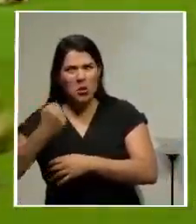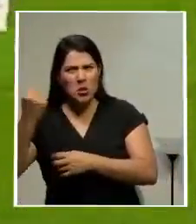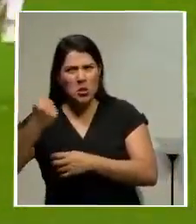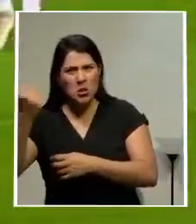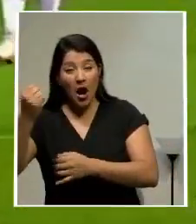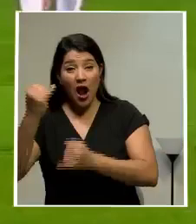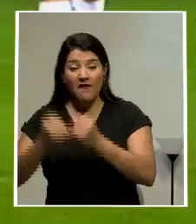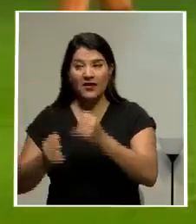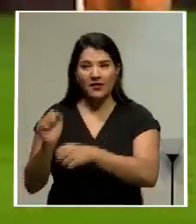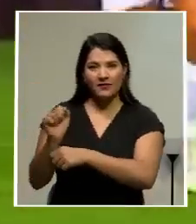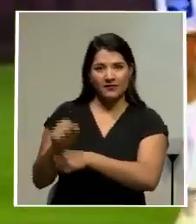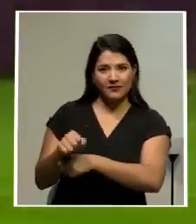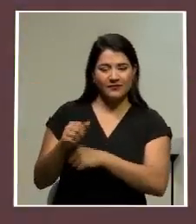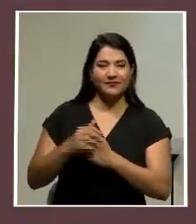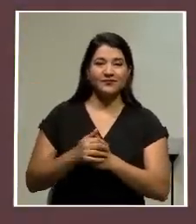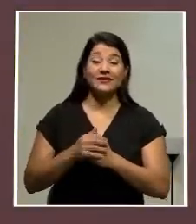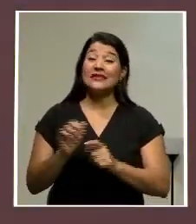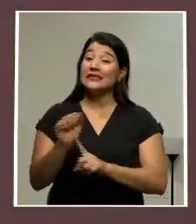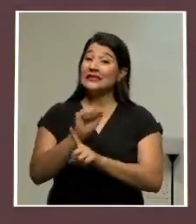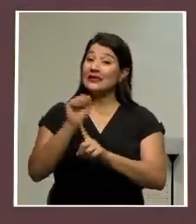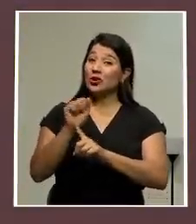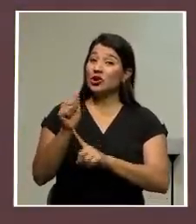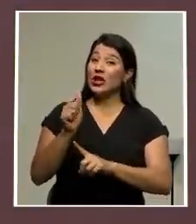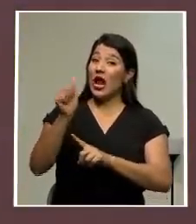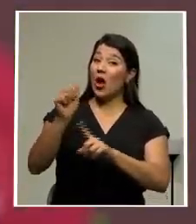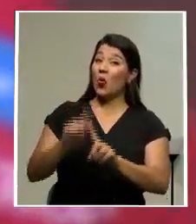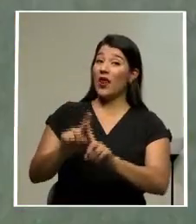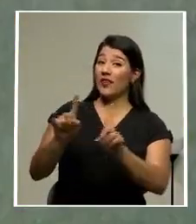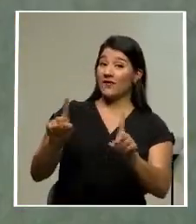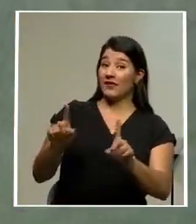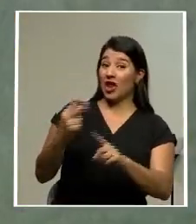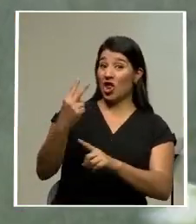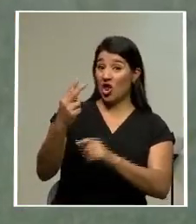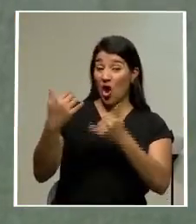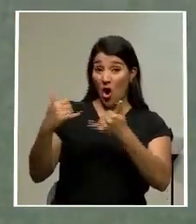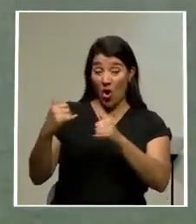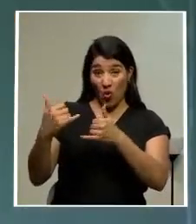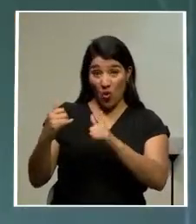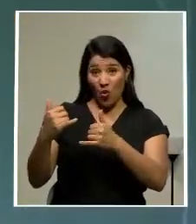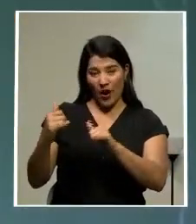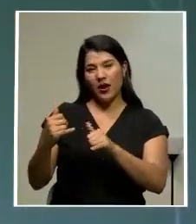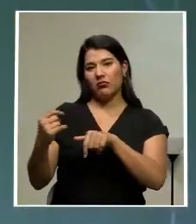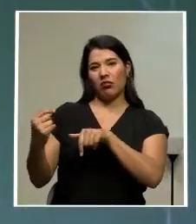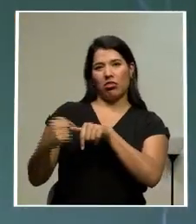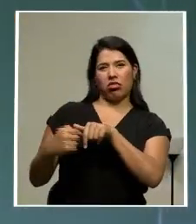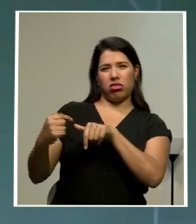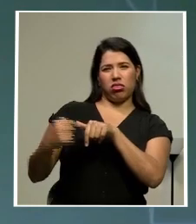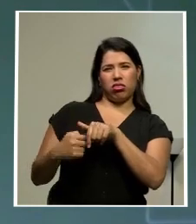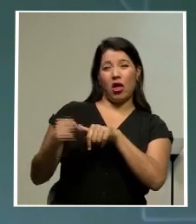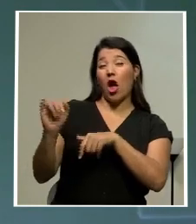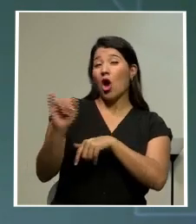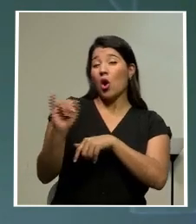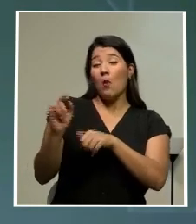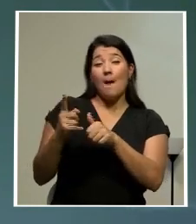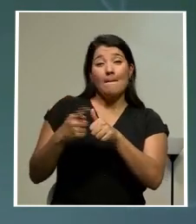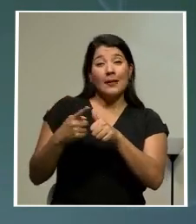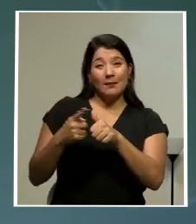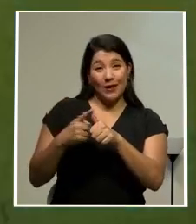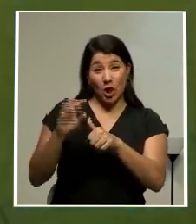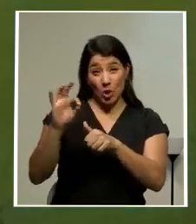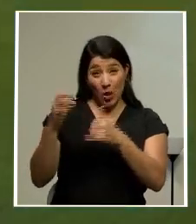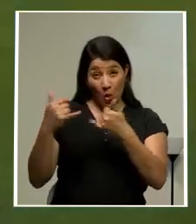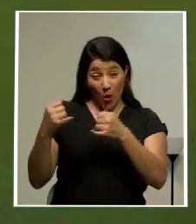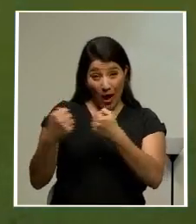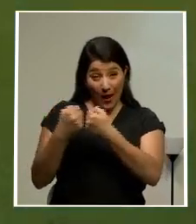La cara de Alajuelense es distinta. En dos juegos ha recibido la misma cantidad de goles que recibió en las primeras nueve fechas del campeonato pasado.